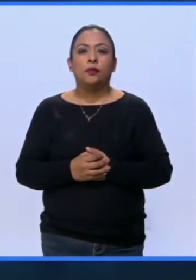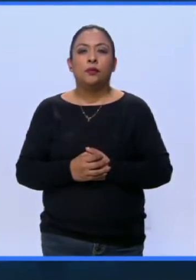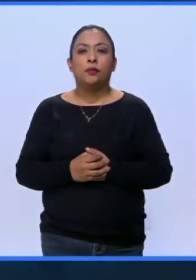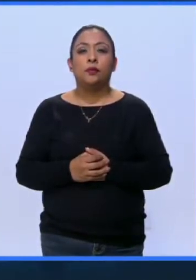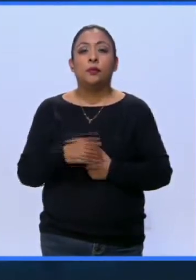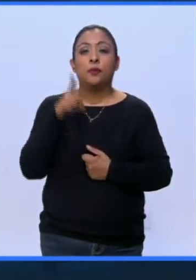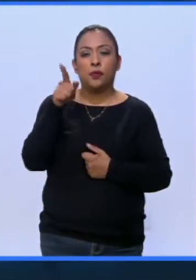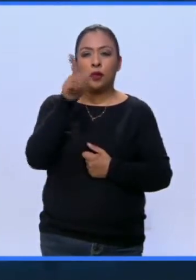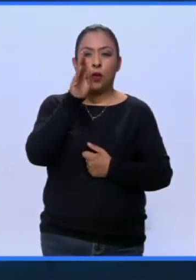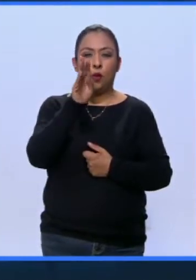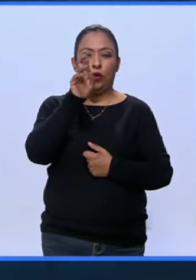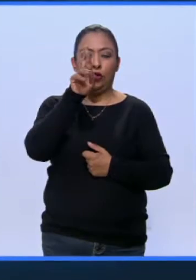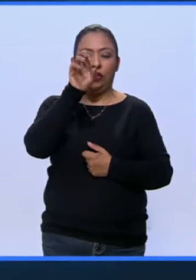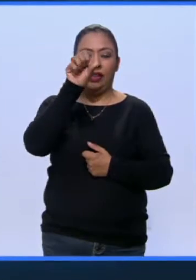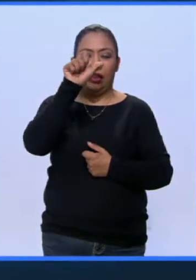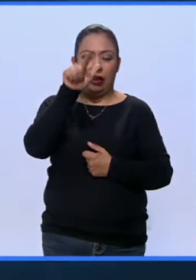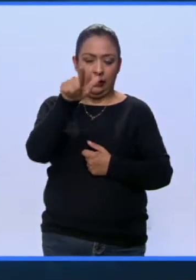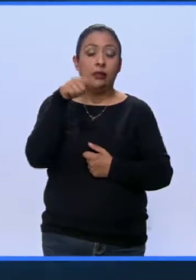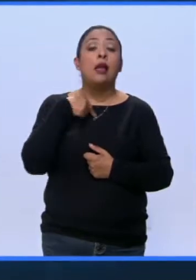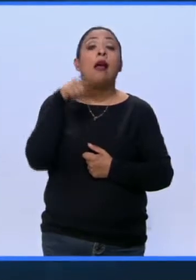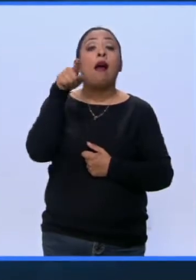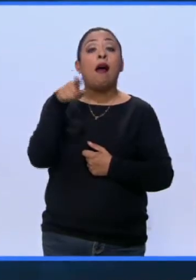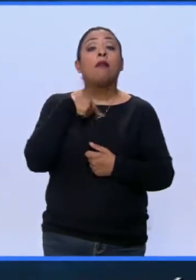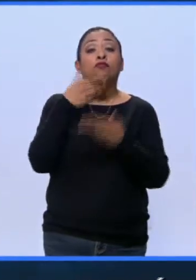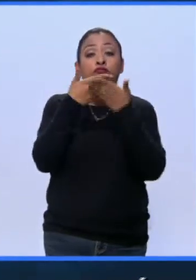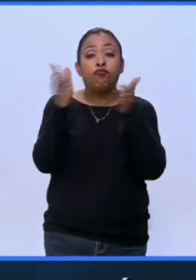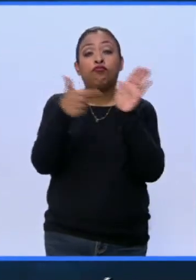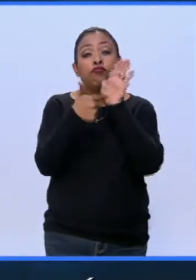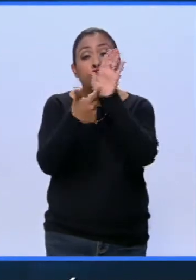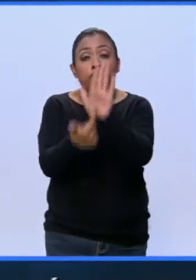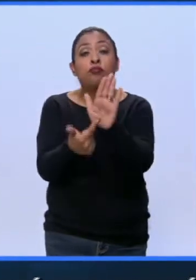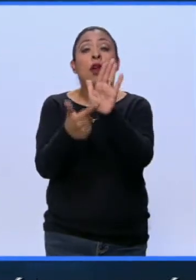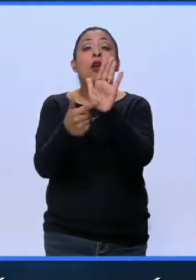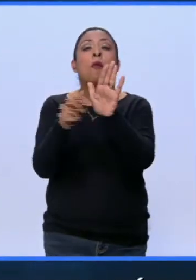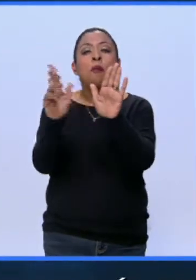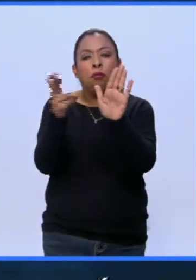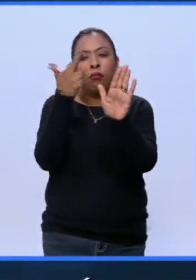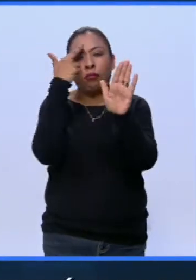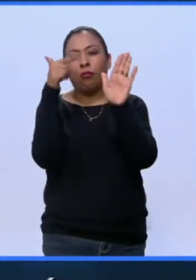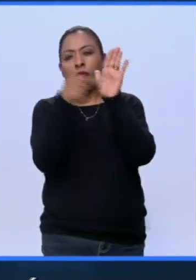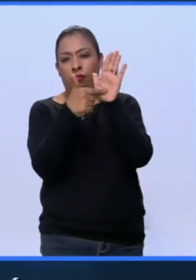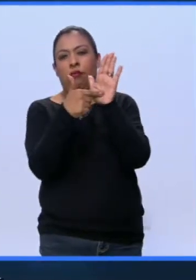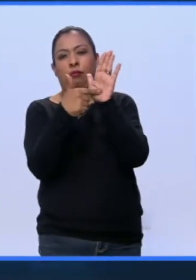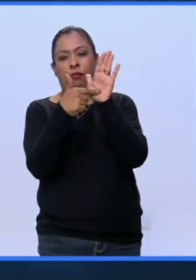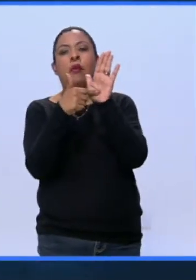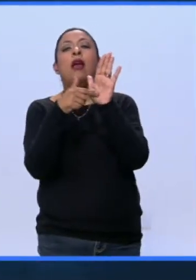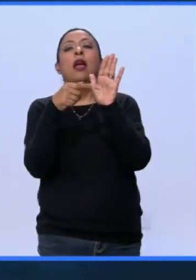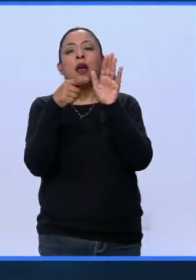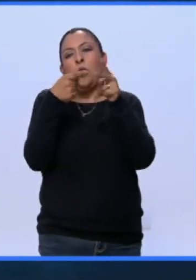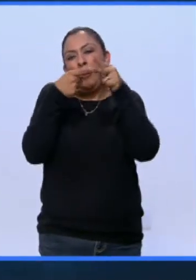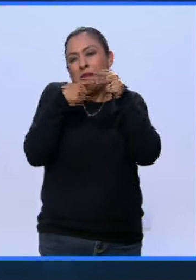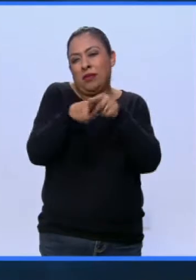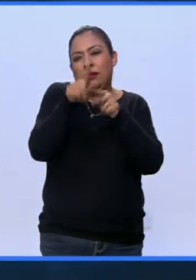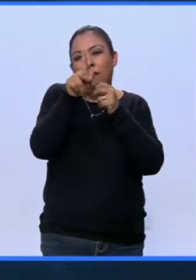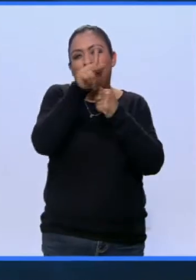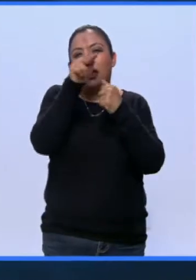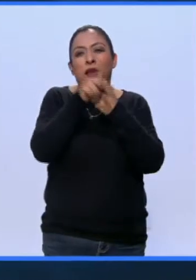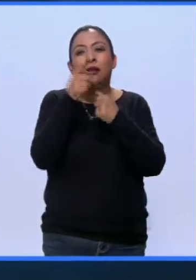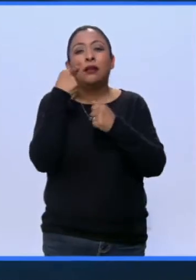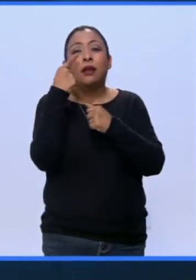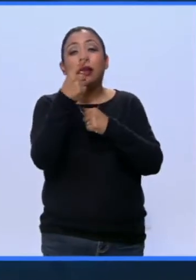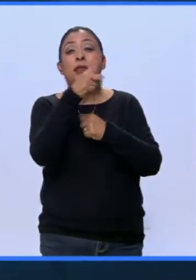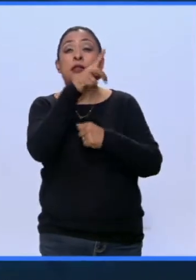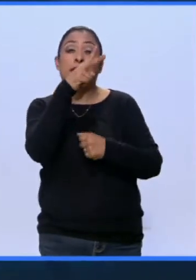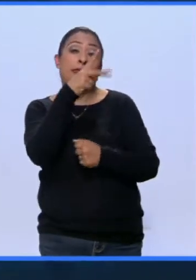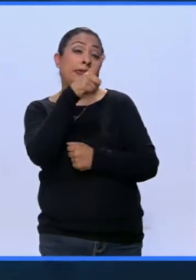En Bruselas, Bélgica, se abrió una exhibición en honor al aniversario de dos íconos del arte originario de este país, la estructura de